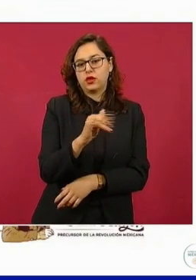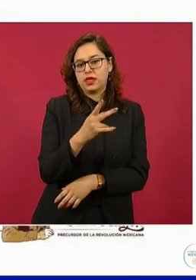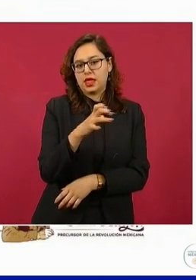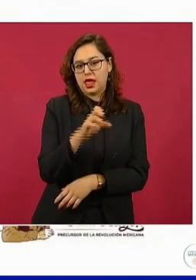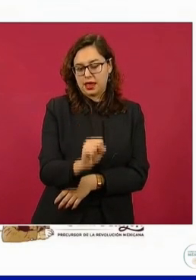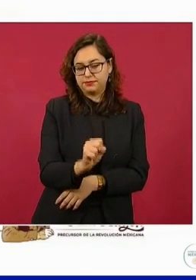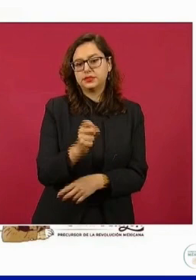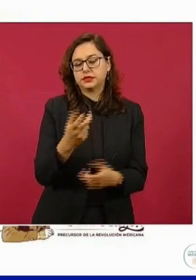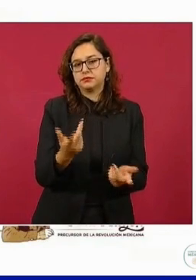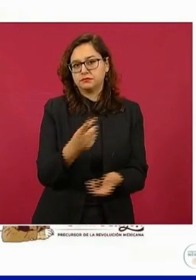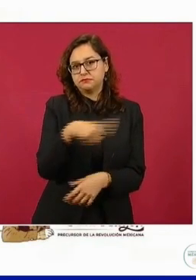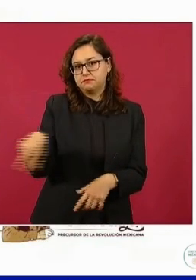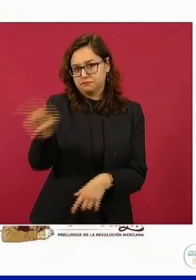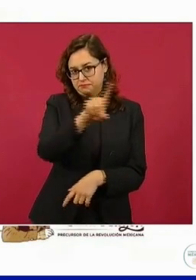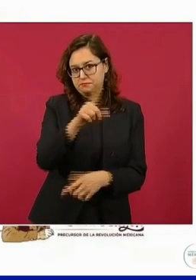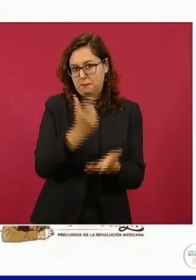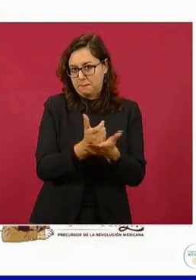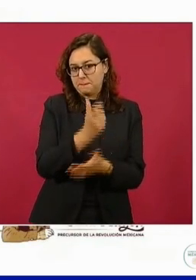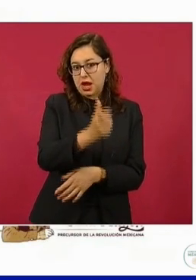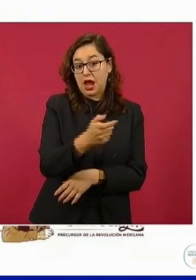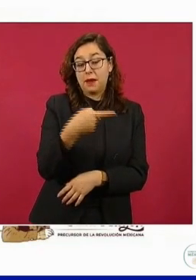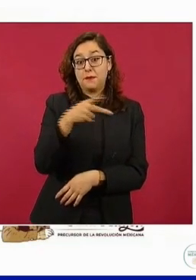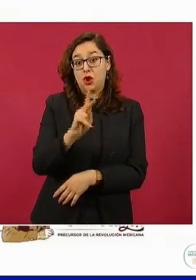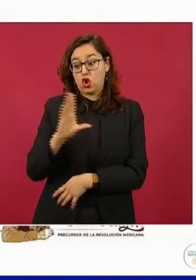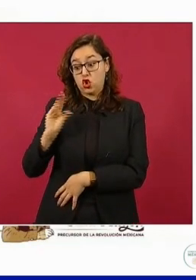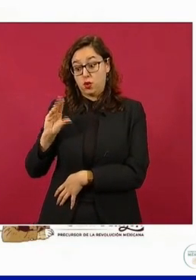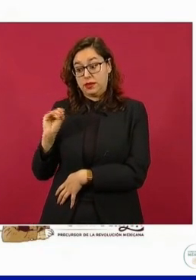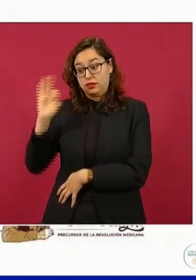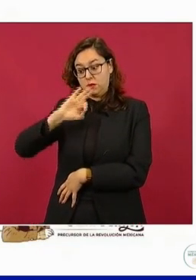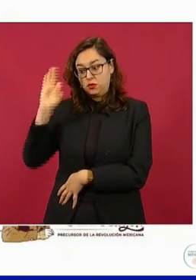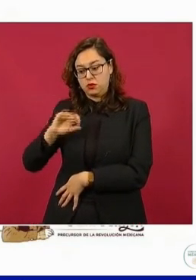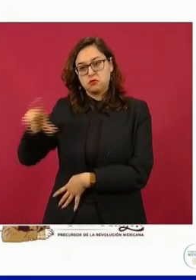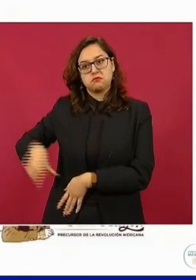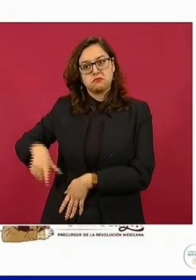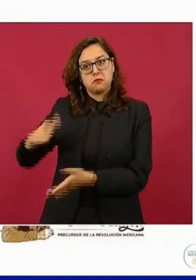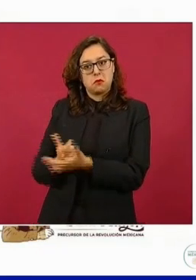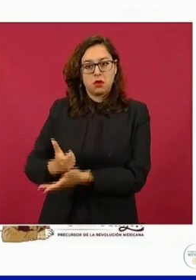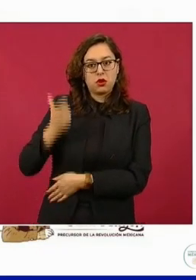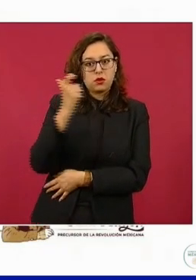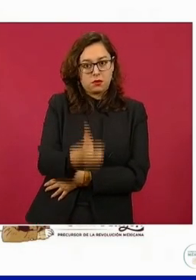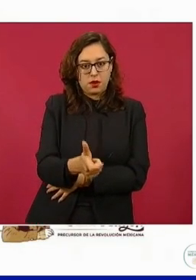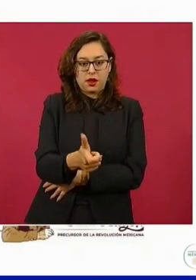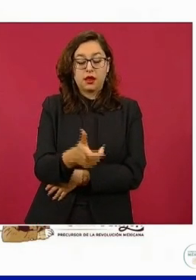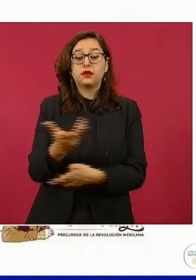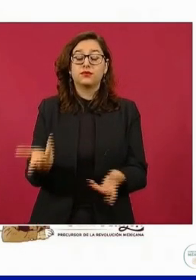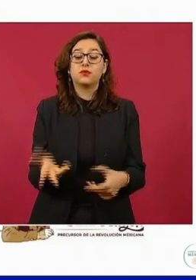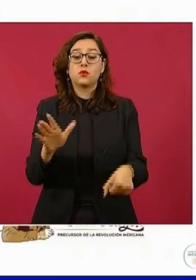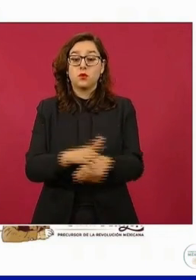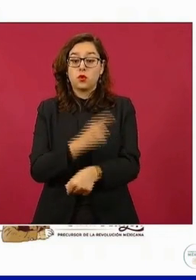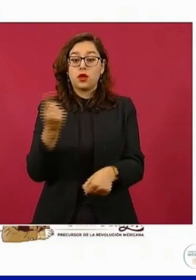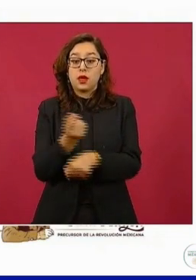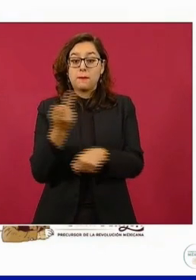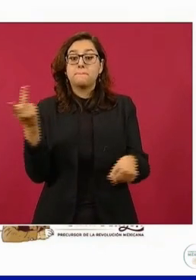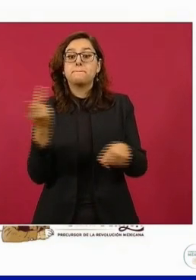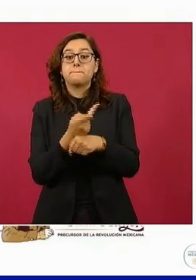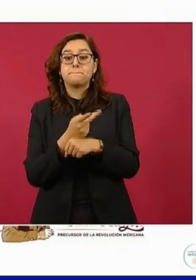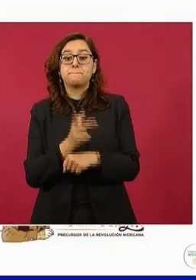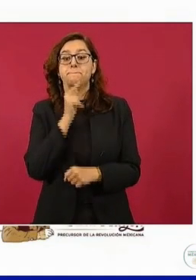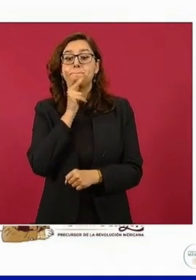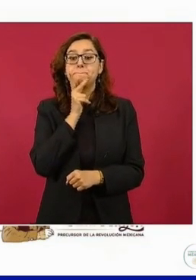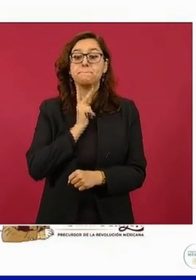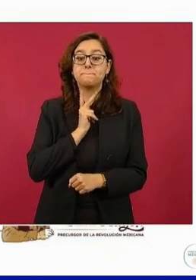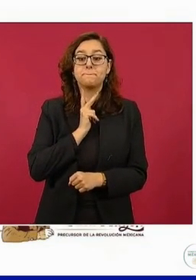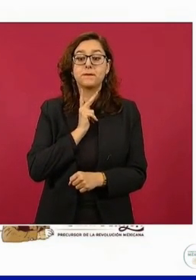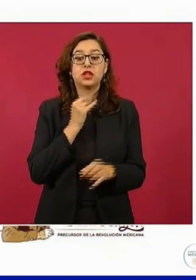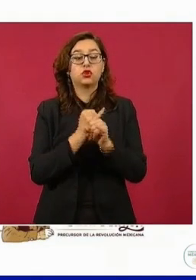el aumento de los precios internacionales del petróleo con esta política que ha establecido el señor presidente